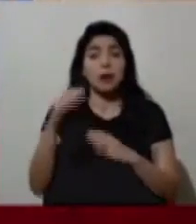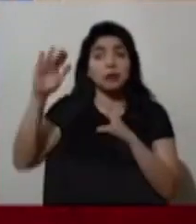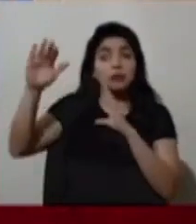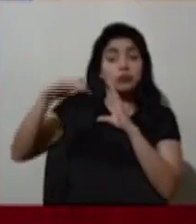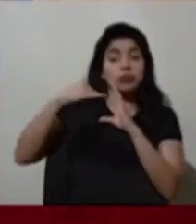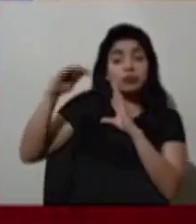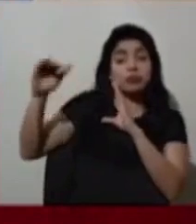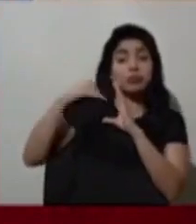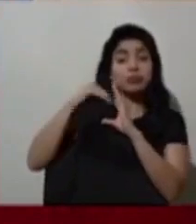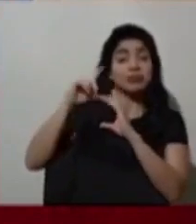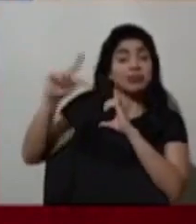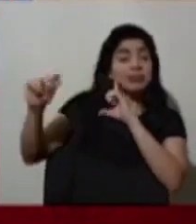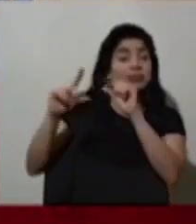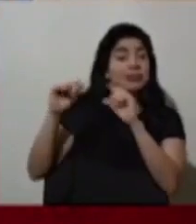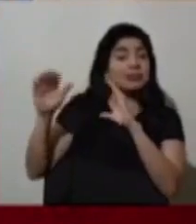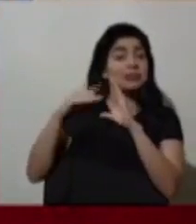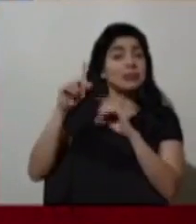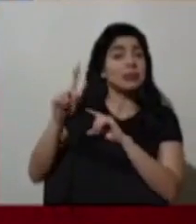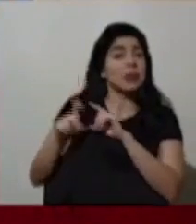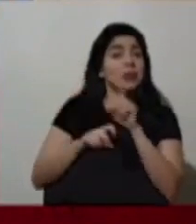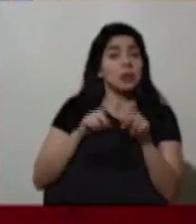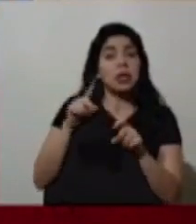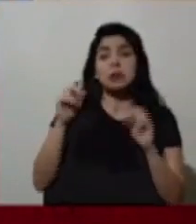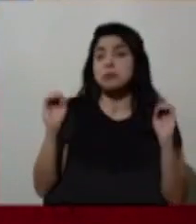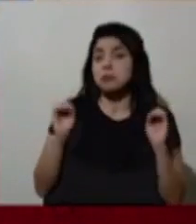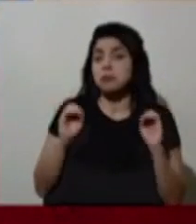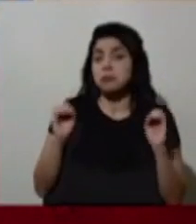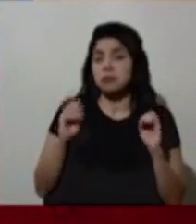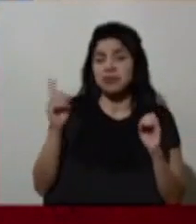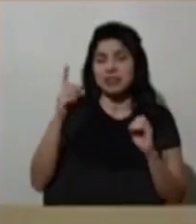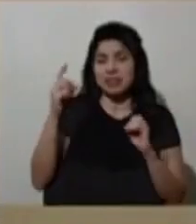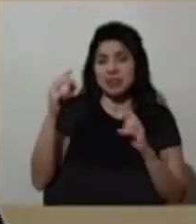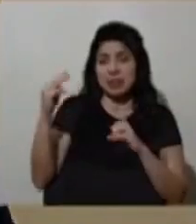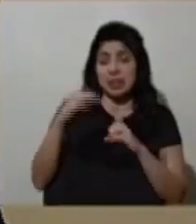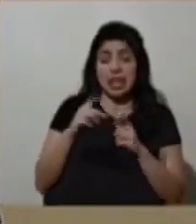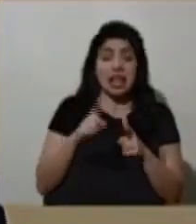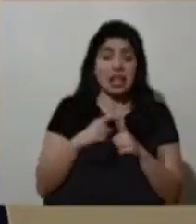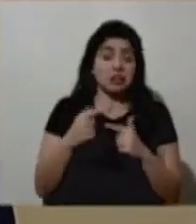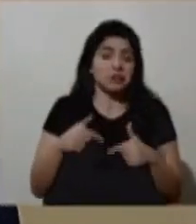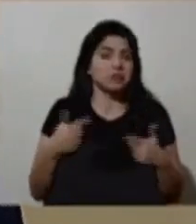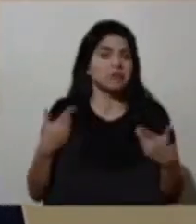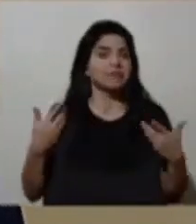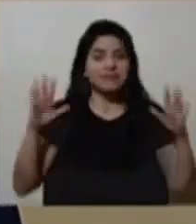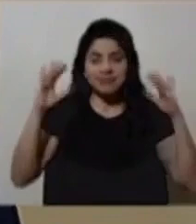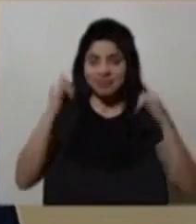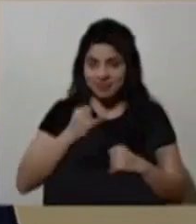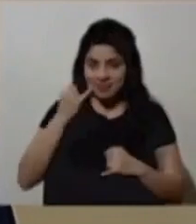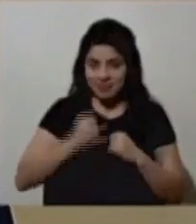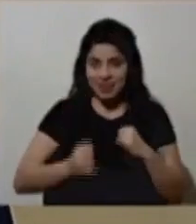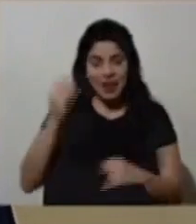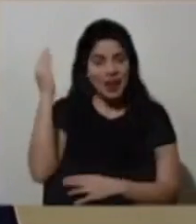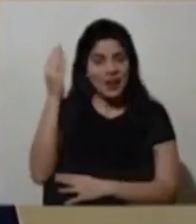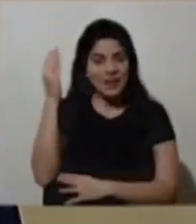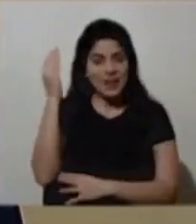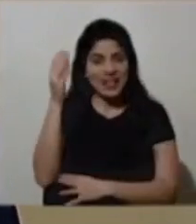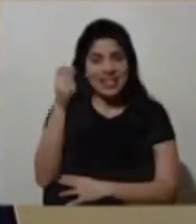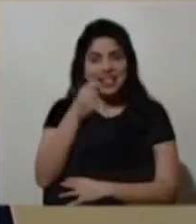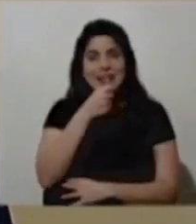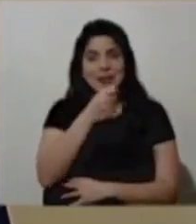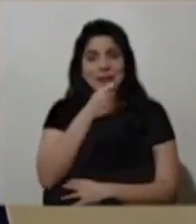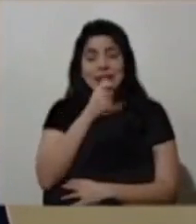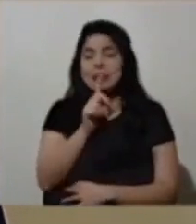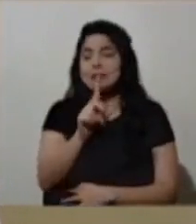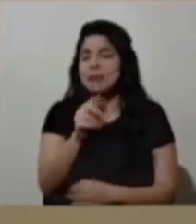de los medios regionales que la envían de manera remota. Así que damos por concluida esta conferencia de